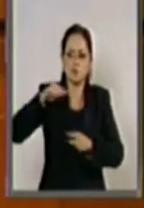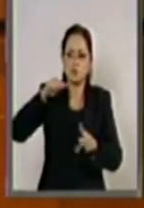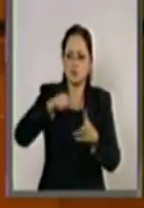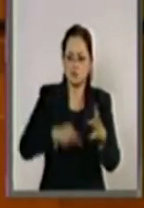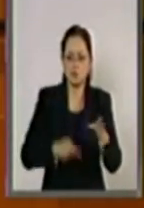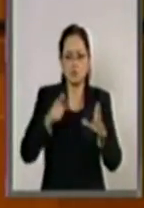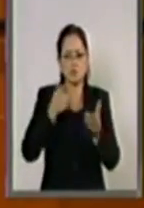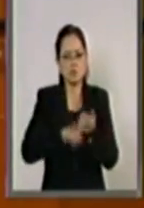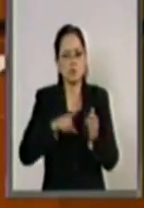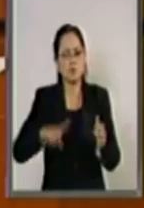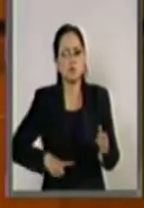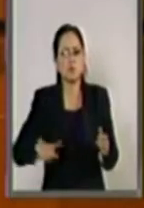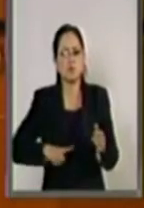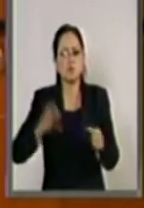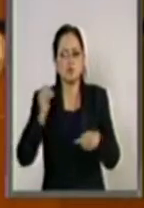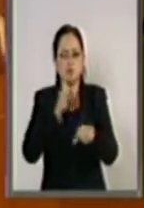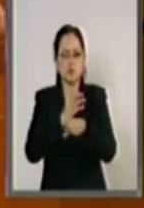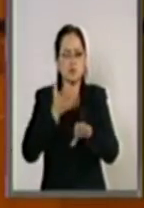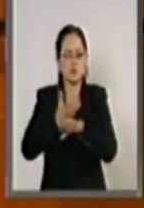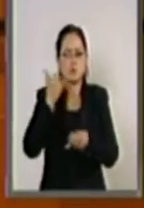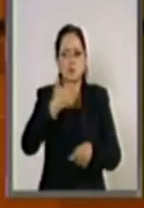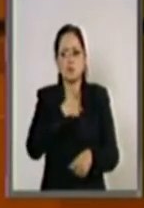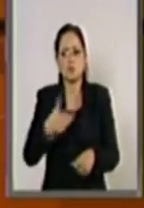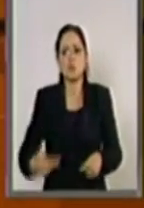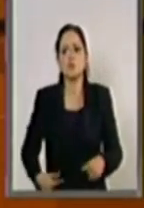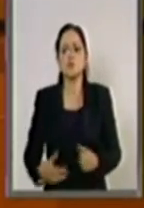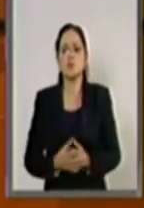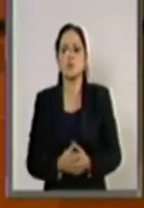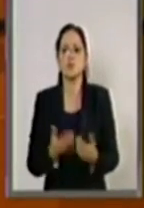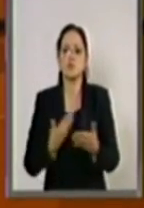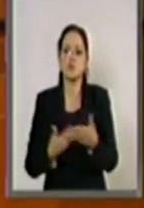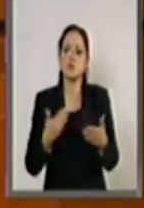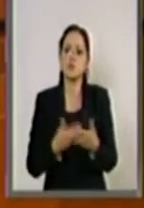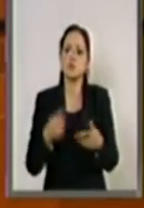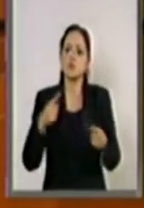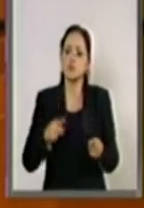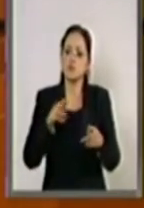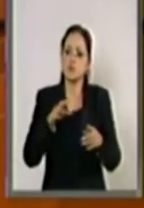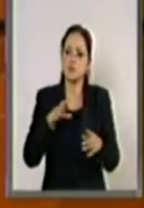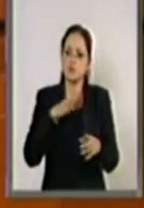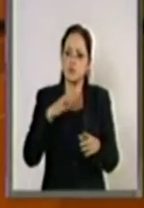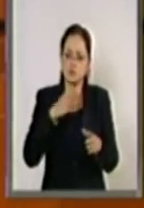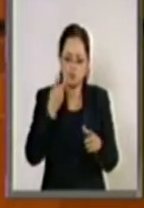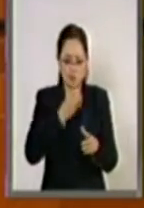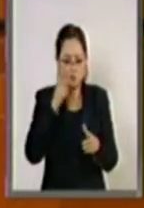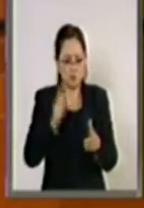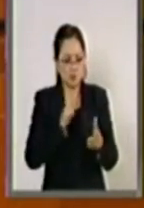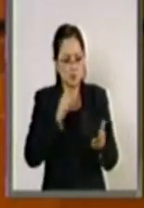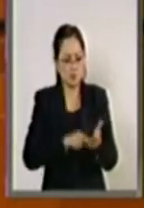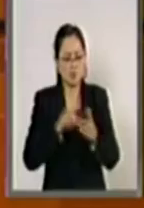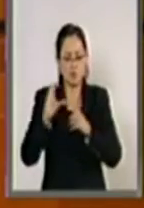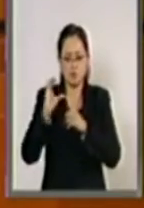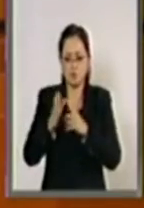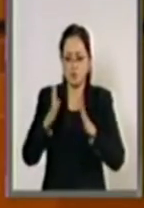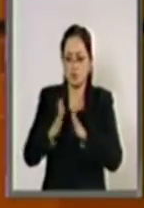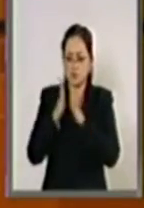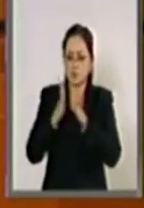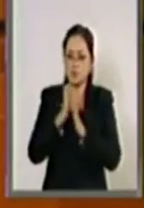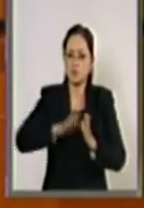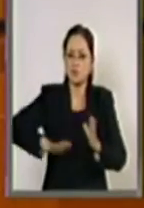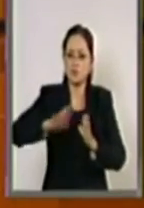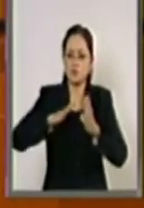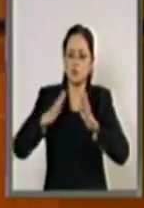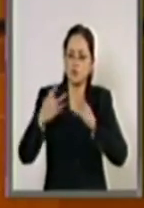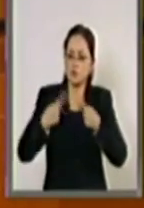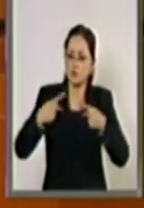los tres niveles de gobierno. Interesante ahora la implementación de este Comité de Participación Ciudadana,